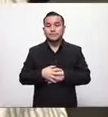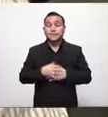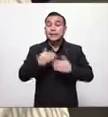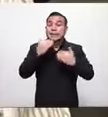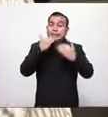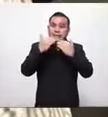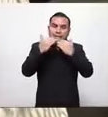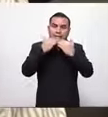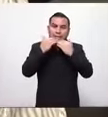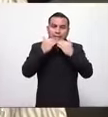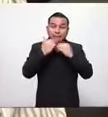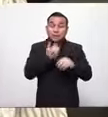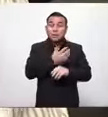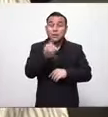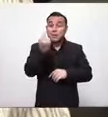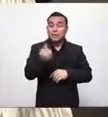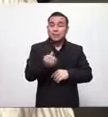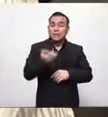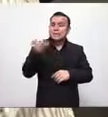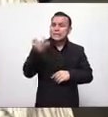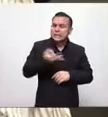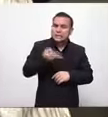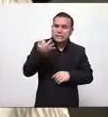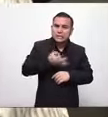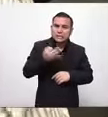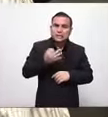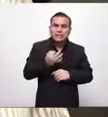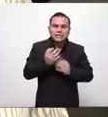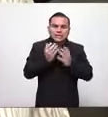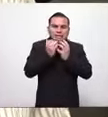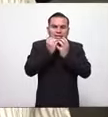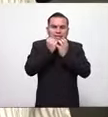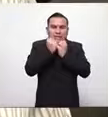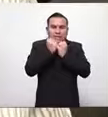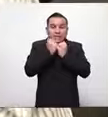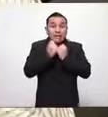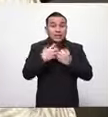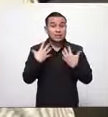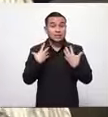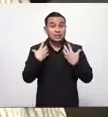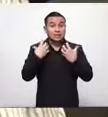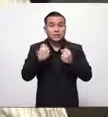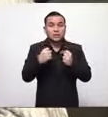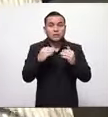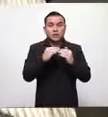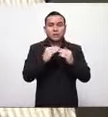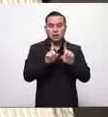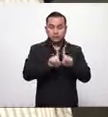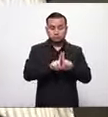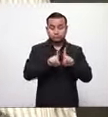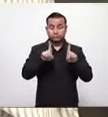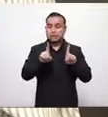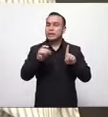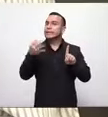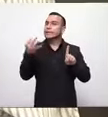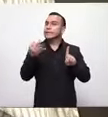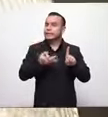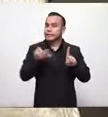expliquemosle a la gente la necesidad de guardar las medidas sanitarias y el distanciamiento social